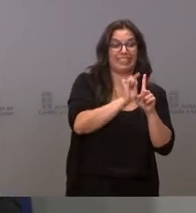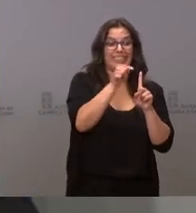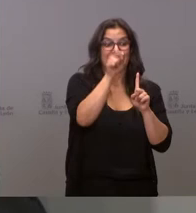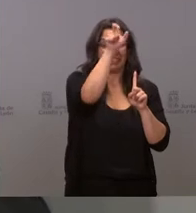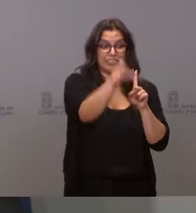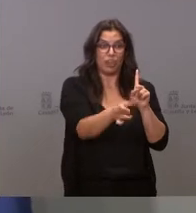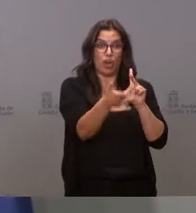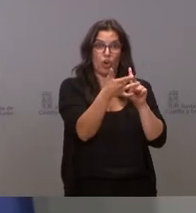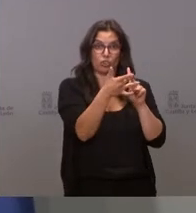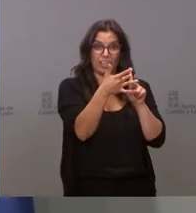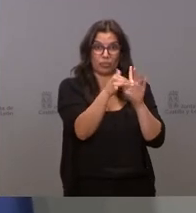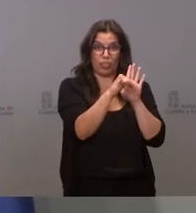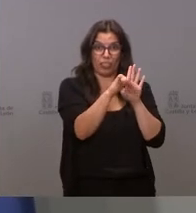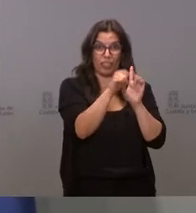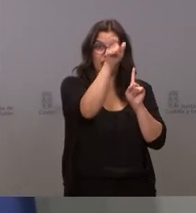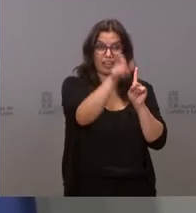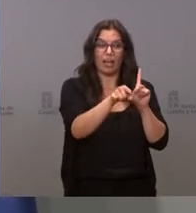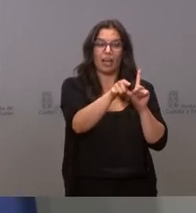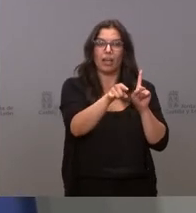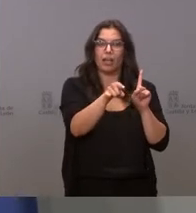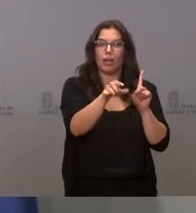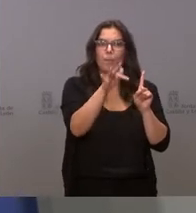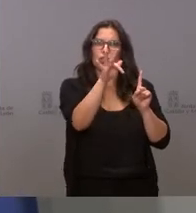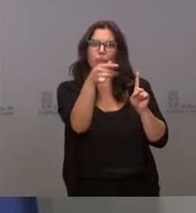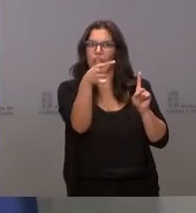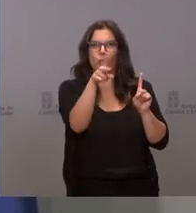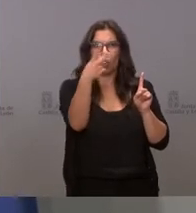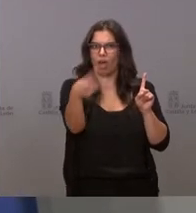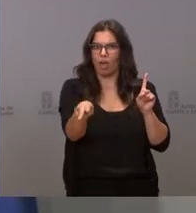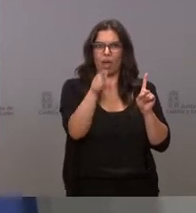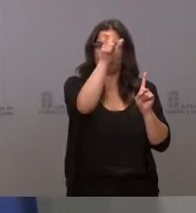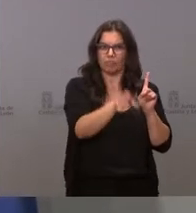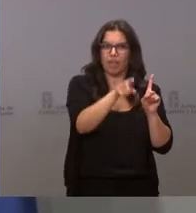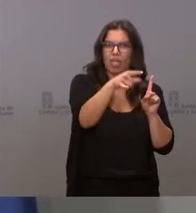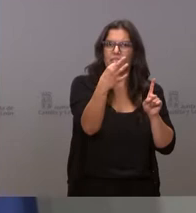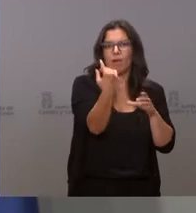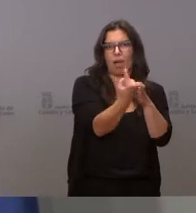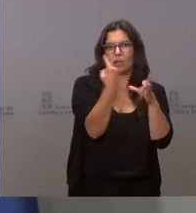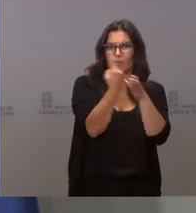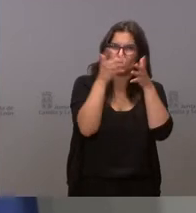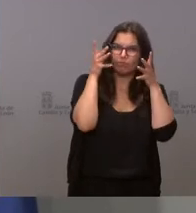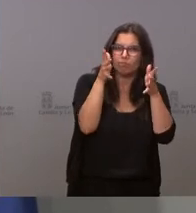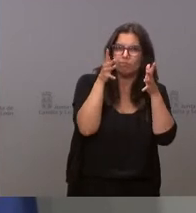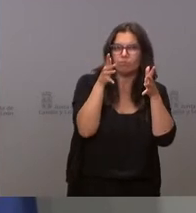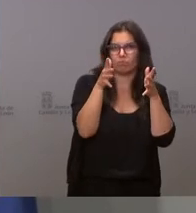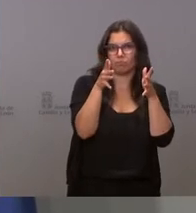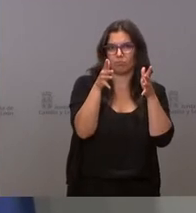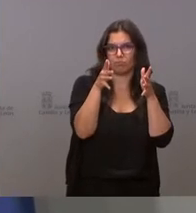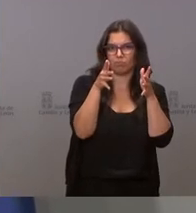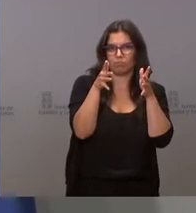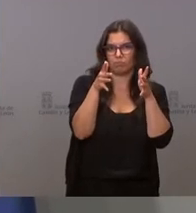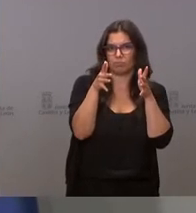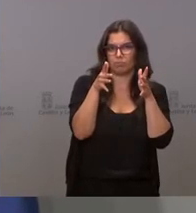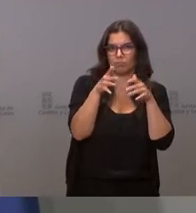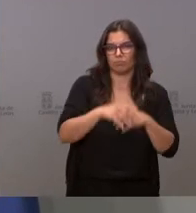de que tenga una PCR positiva o no, debe de guardar el periodo recomendado de cuarentena